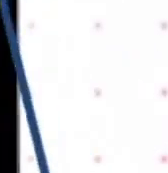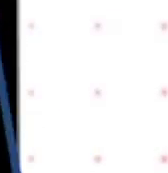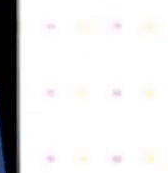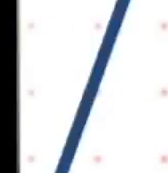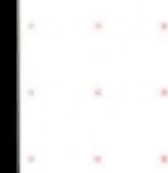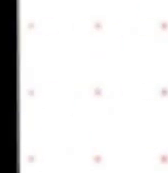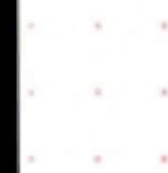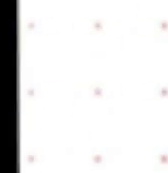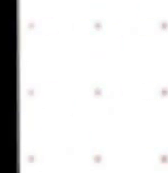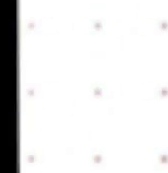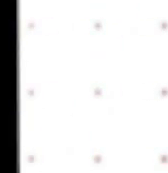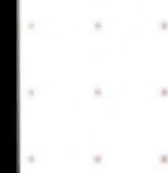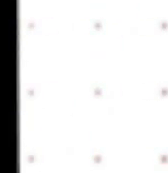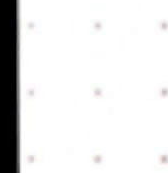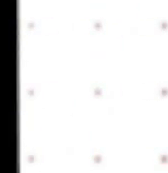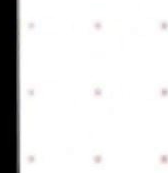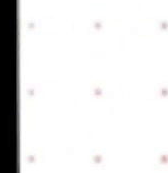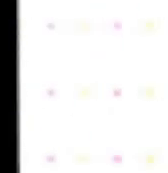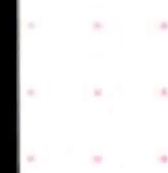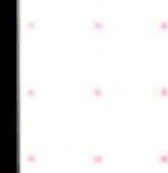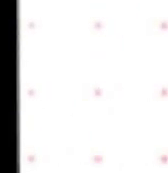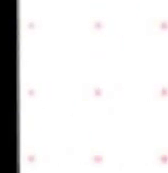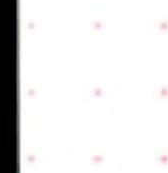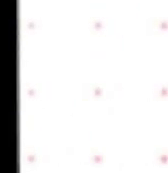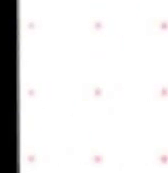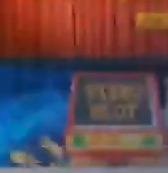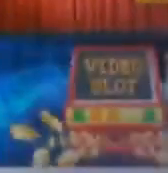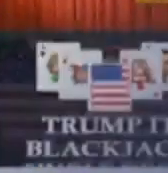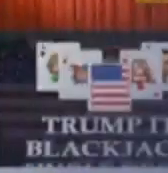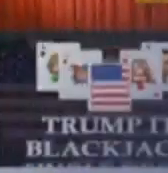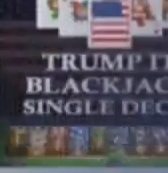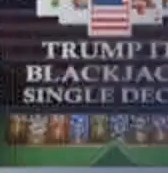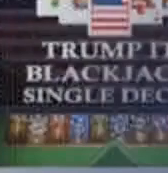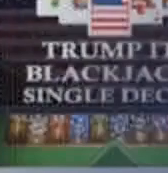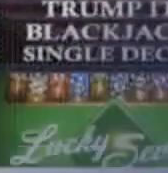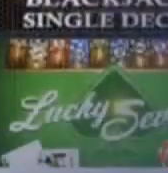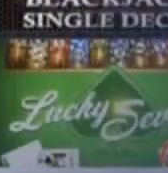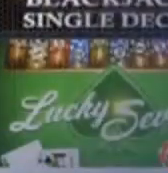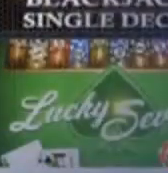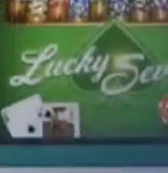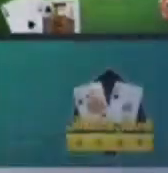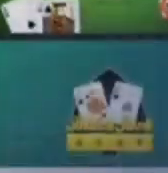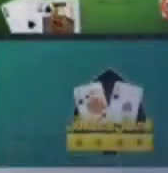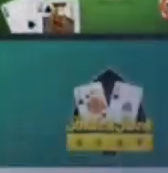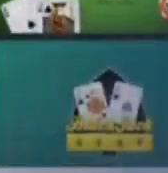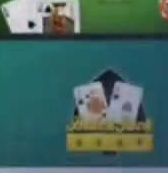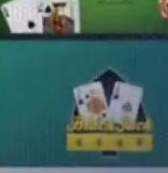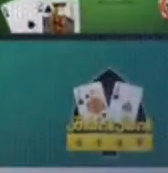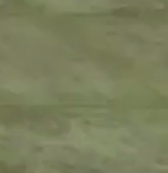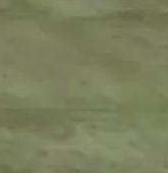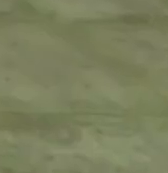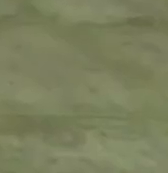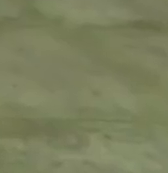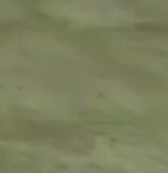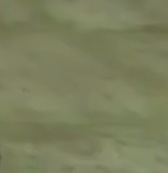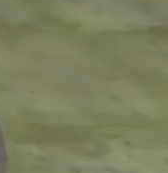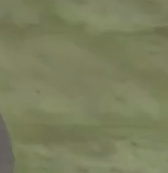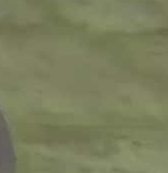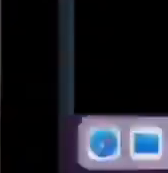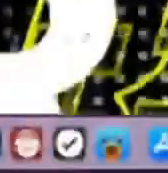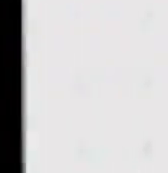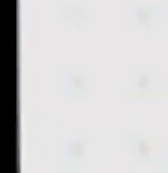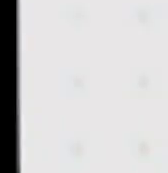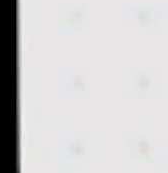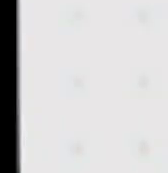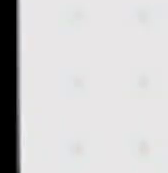Todas las tendencias, aplicaciones recomendadas, lo que debemos compartir y más. Gaby Tlaseca